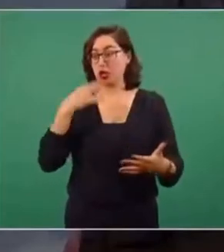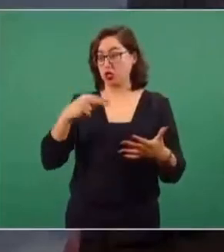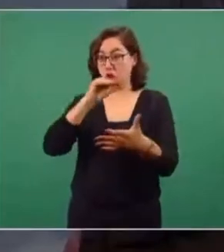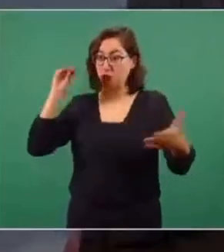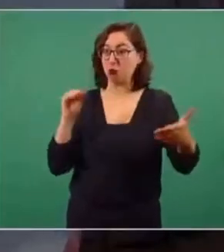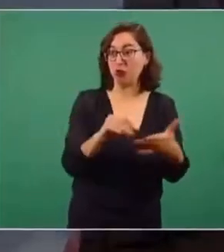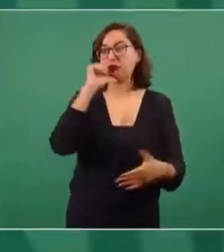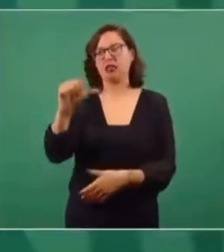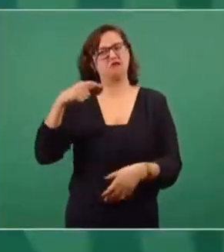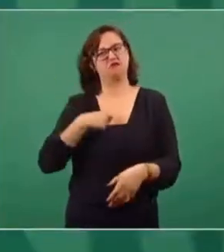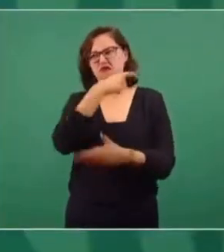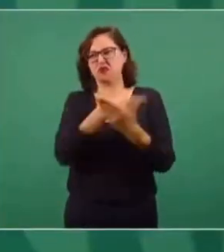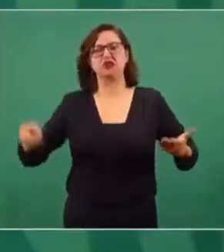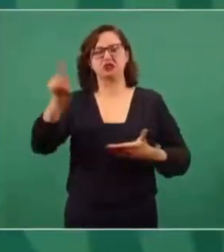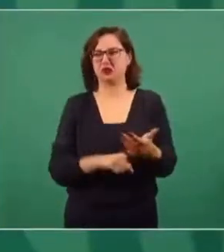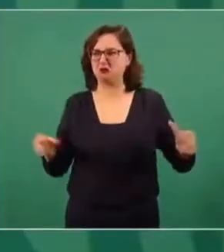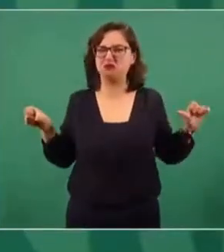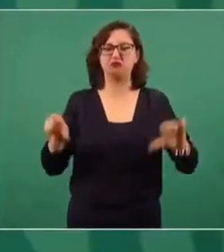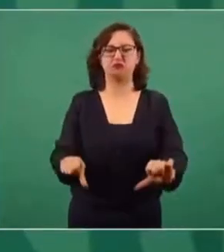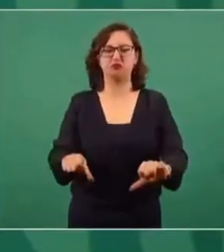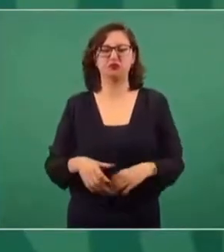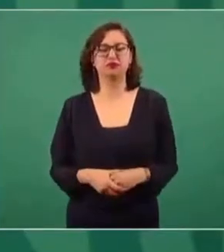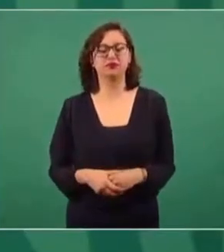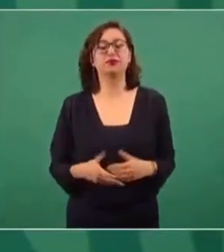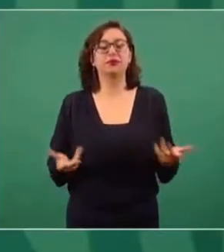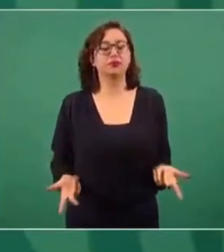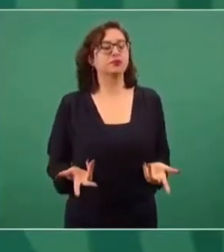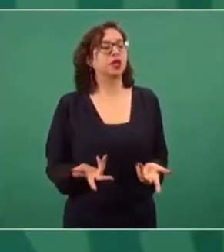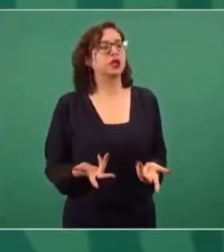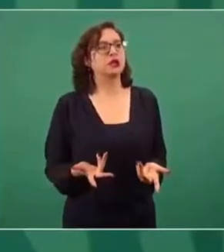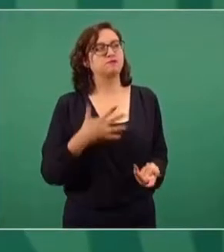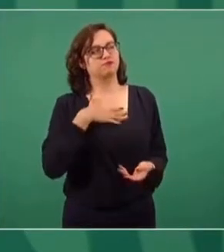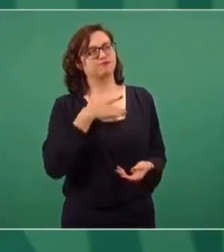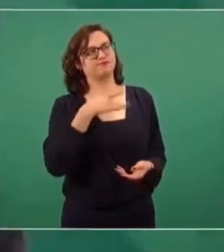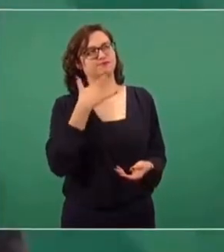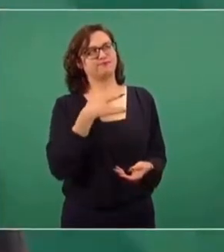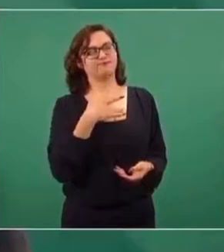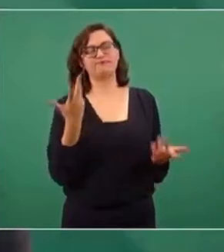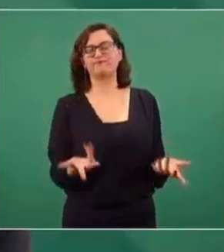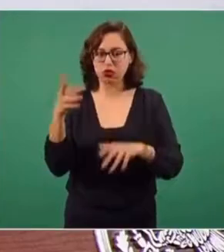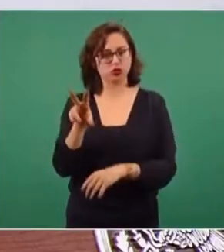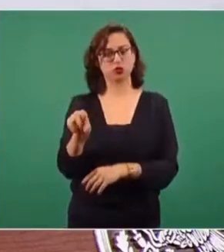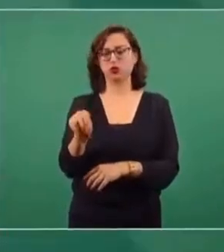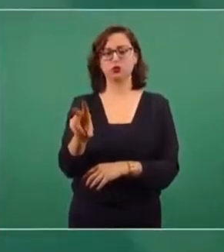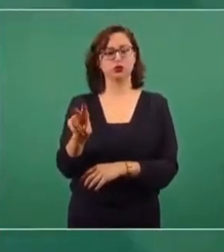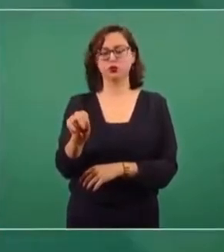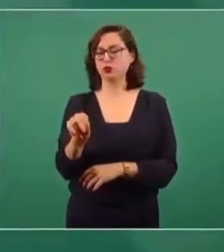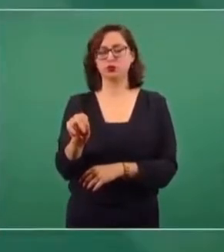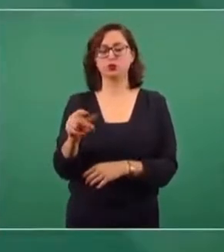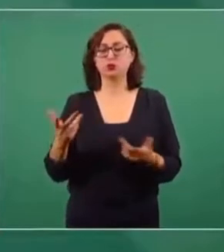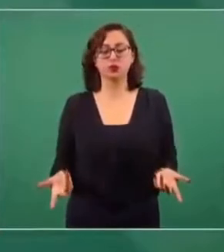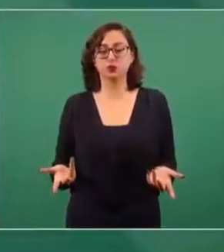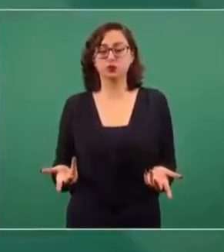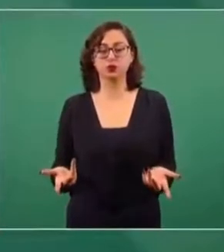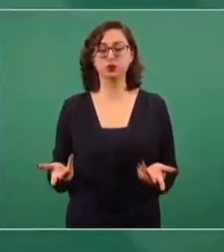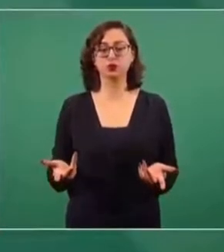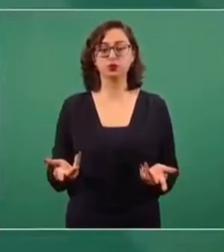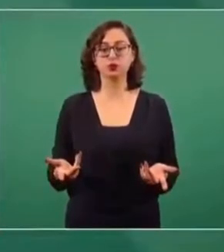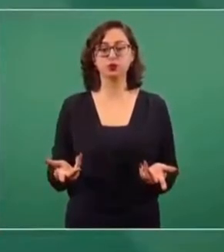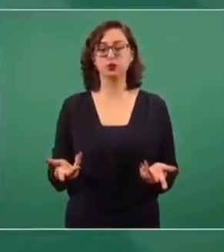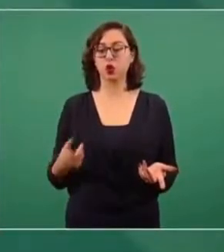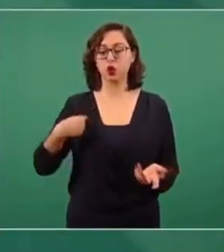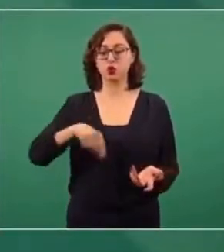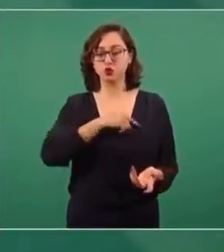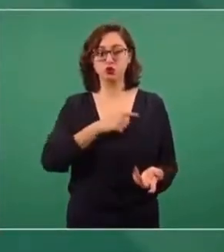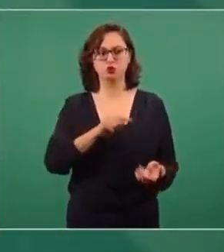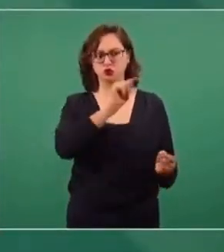Hay que luchar en contra del fraude de manera pacífica, esa es la recomendación. Nosotros, todos estos personajes, incluidos